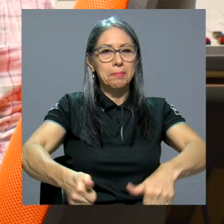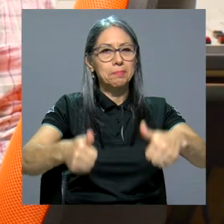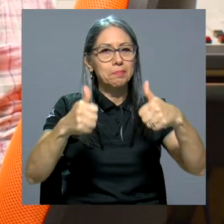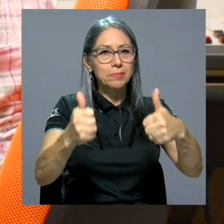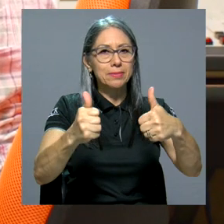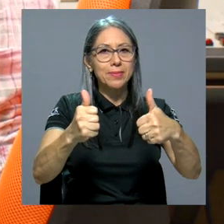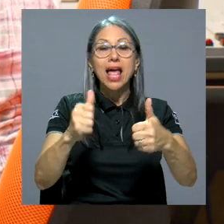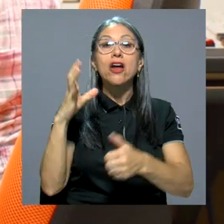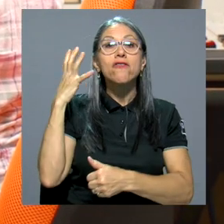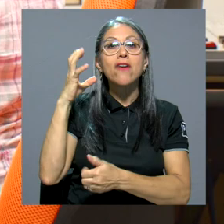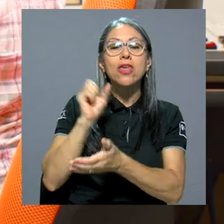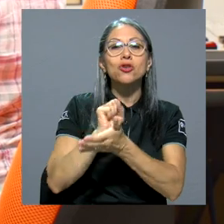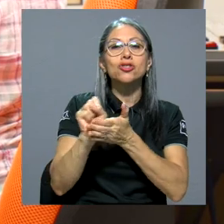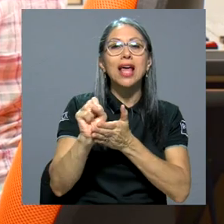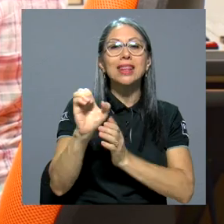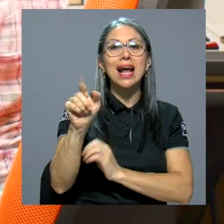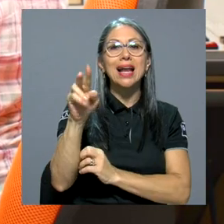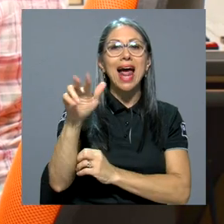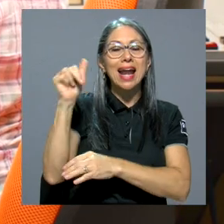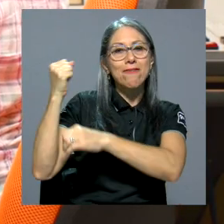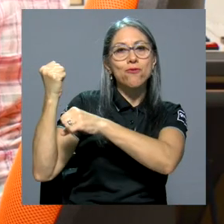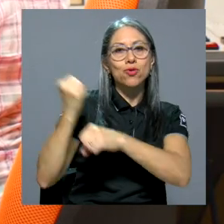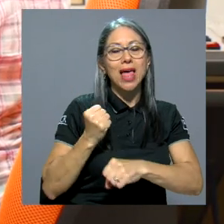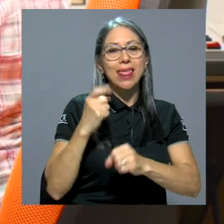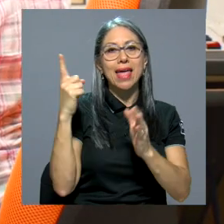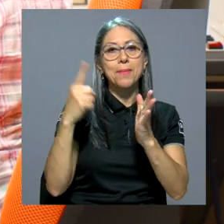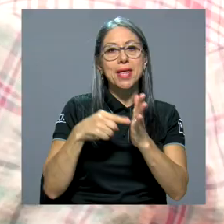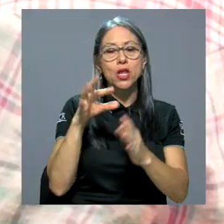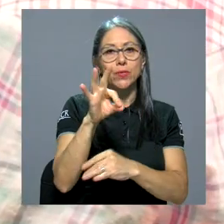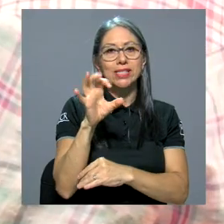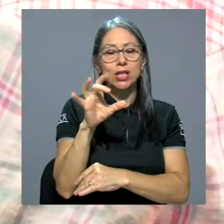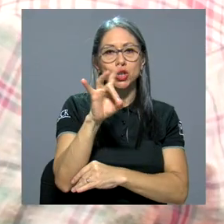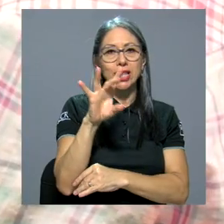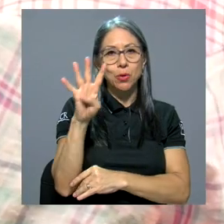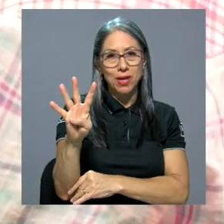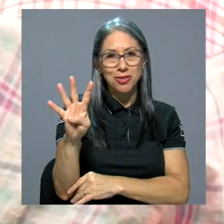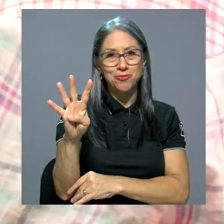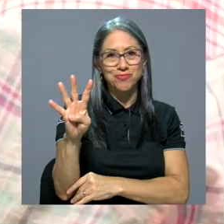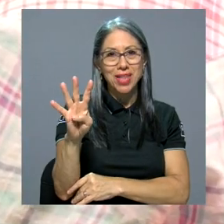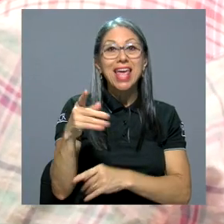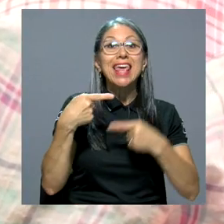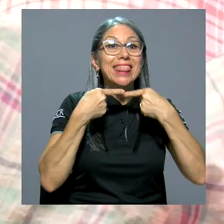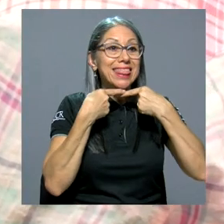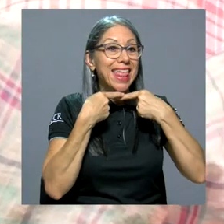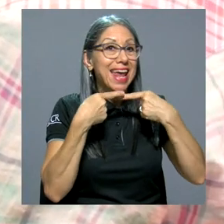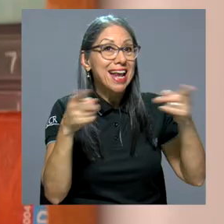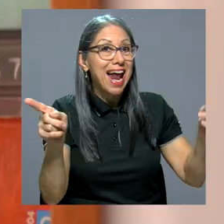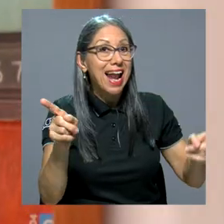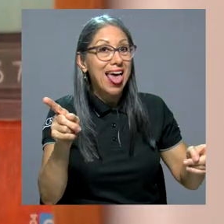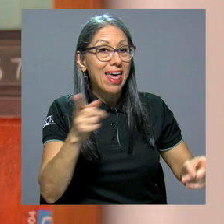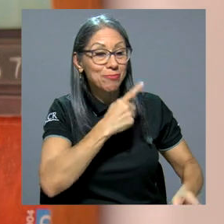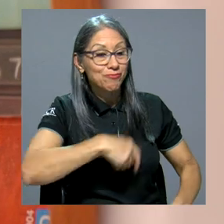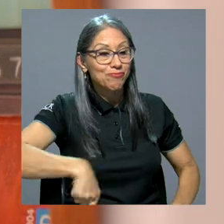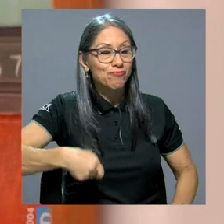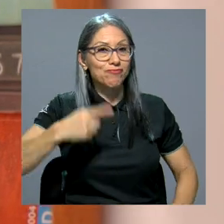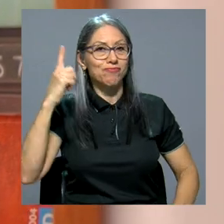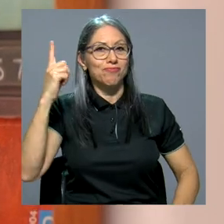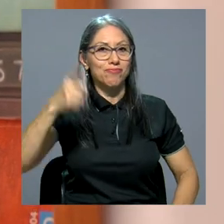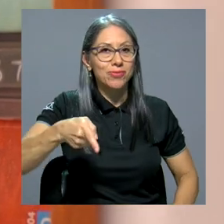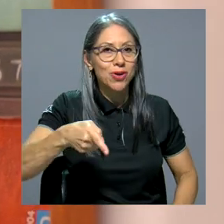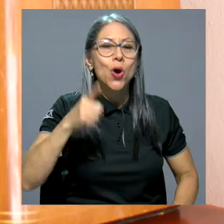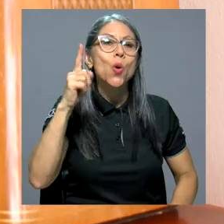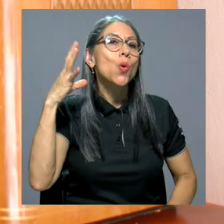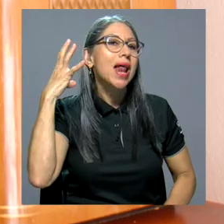una buena forma. Radio Santa Clara fue fundada en 1984 y fue declarada por decreto